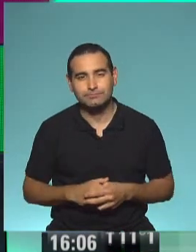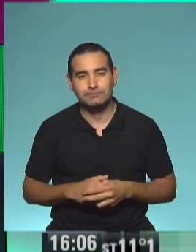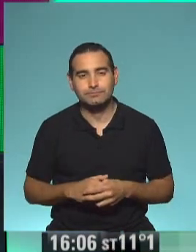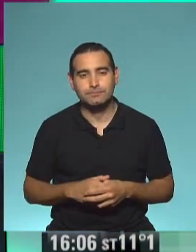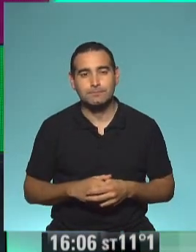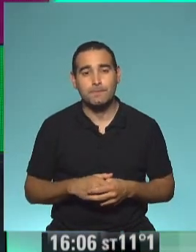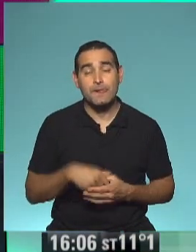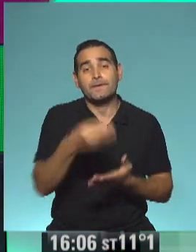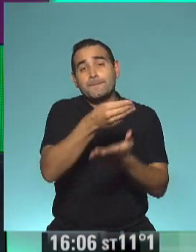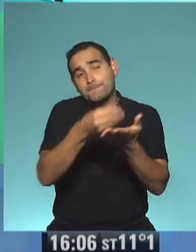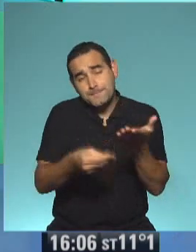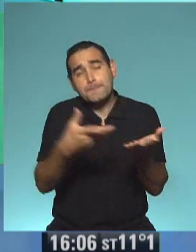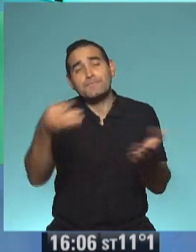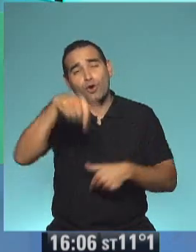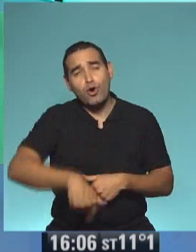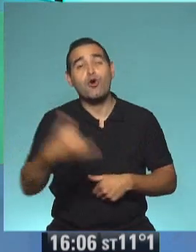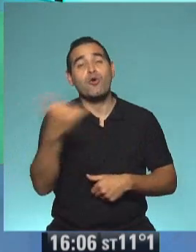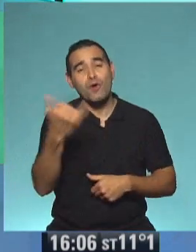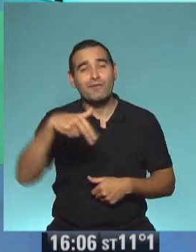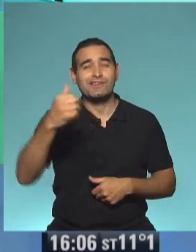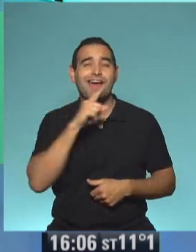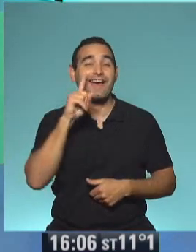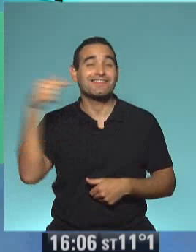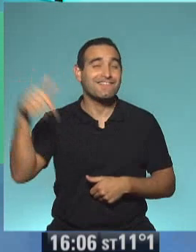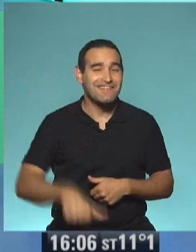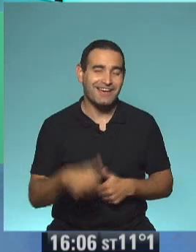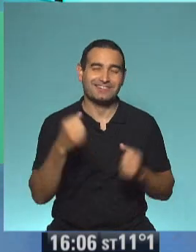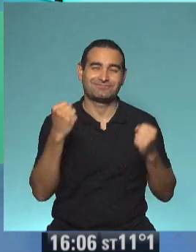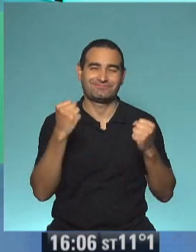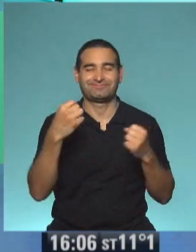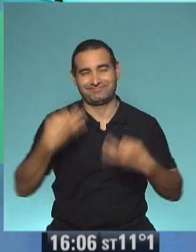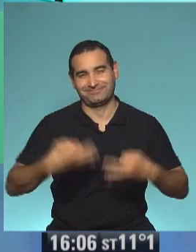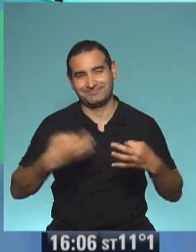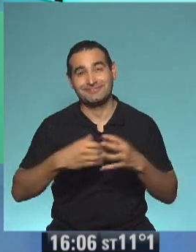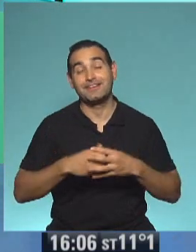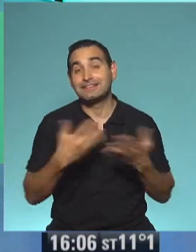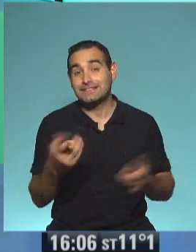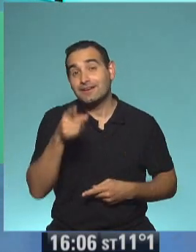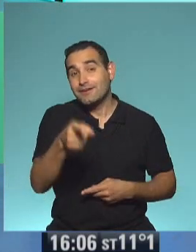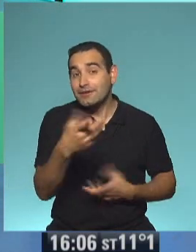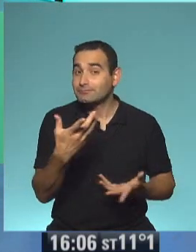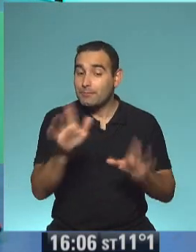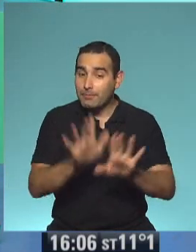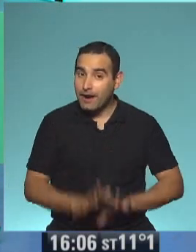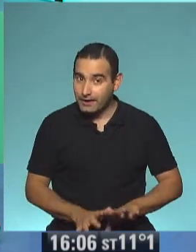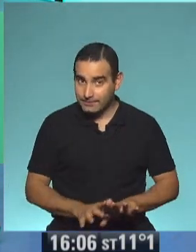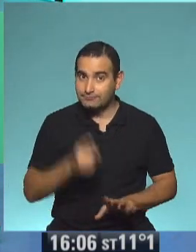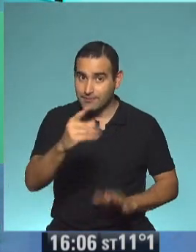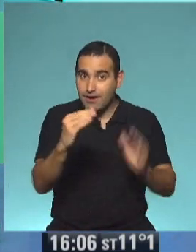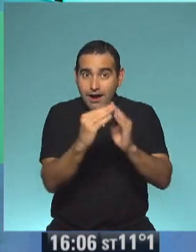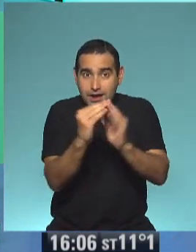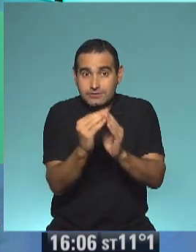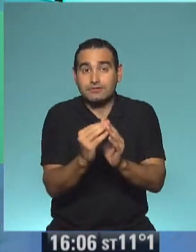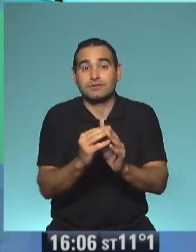¿Clase de plástica? Claro, porque hoy es jueves y viene la señorati. Así que vayan aprontando, si en casa tienen,